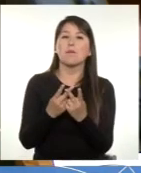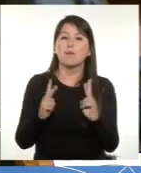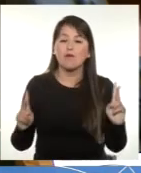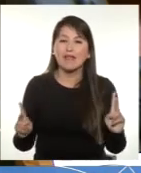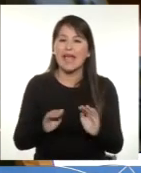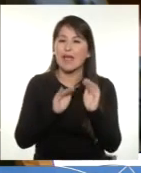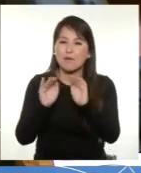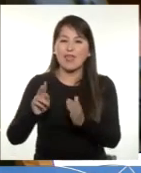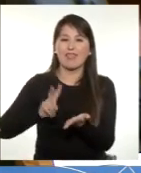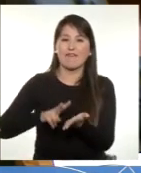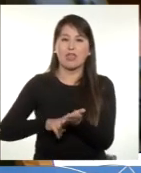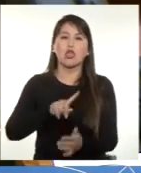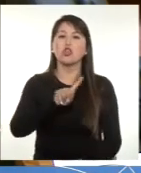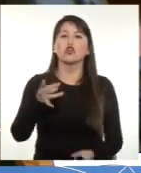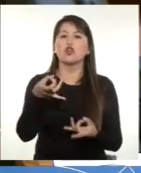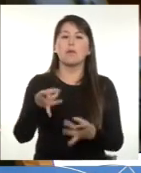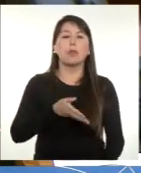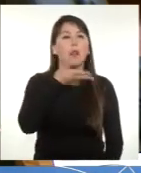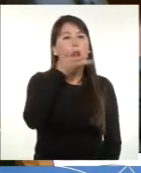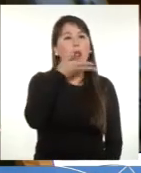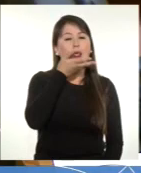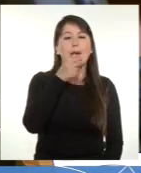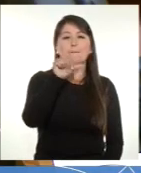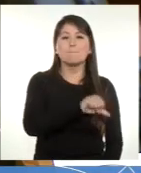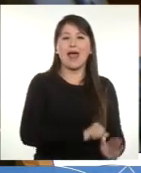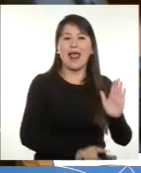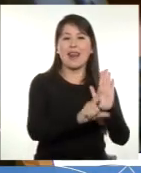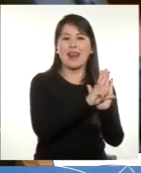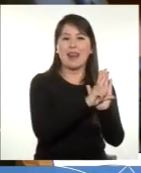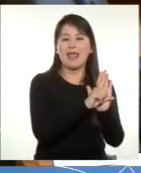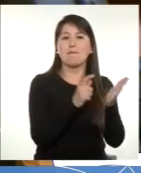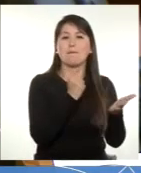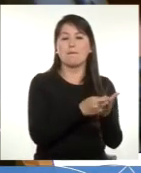y no solo en el discurso como lo probó la mala ley de pago a 30 días. He dicho, señor presidente. ¡Gracias!